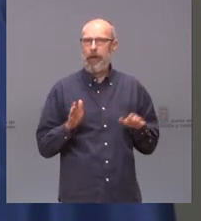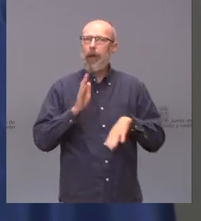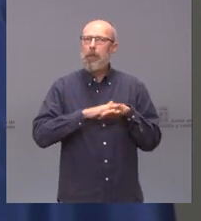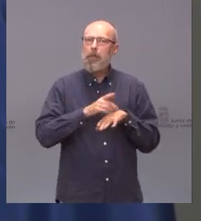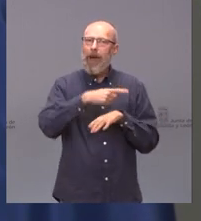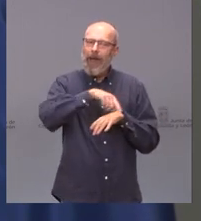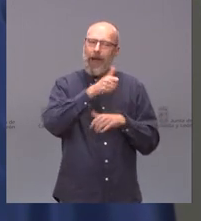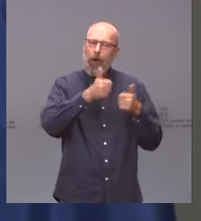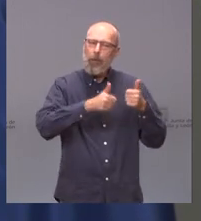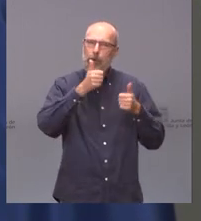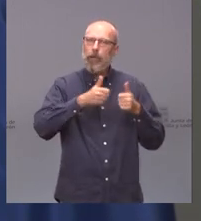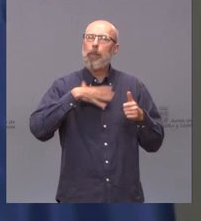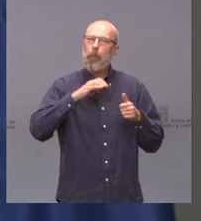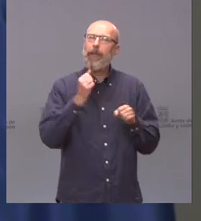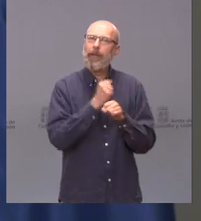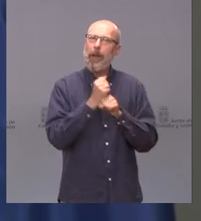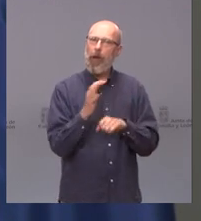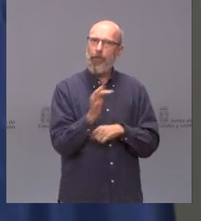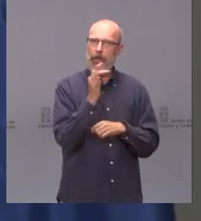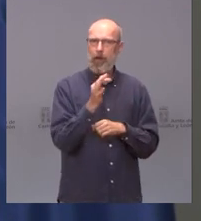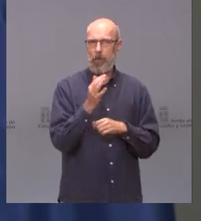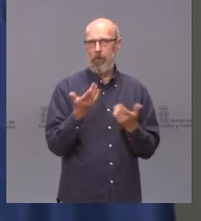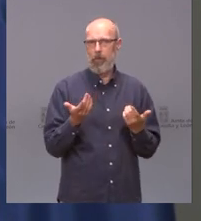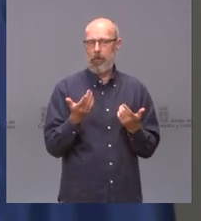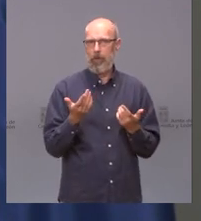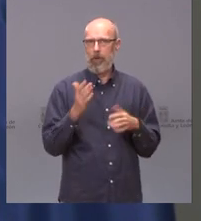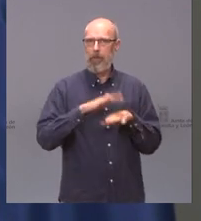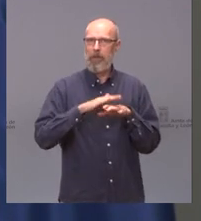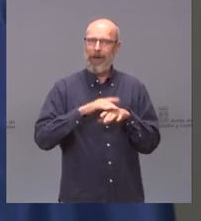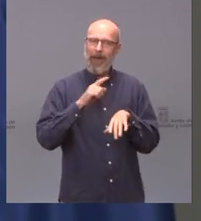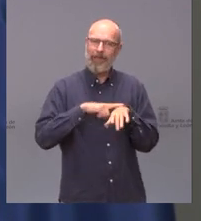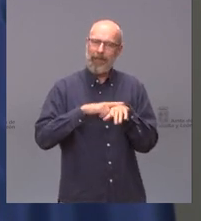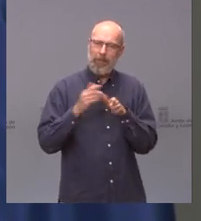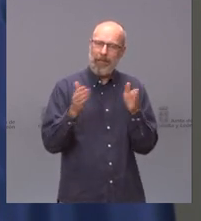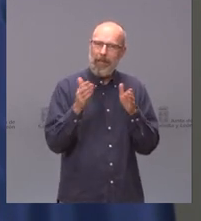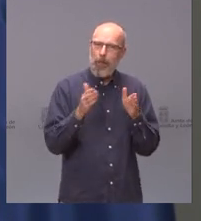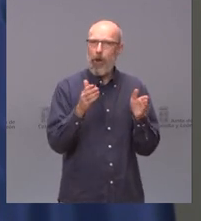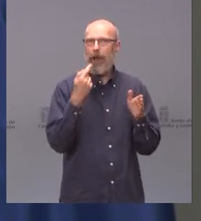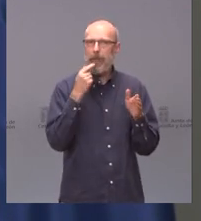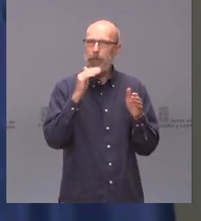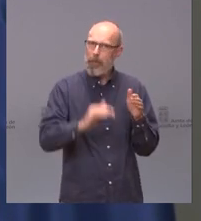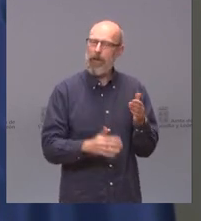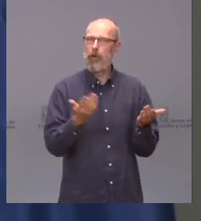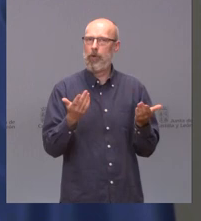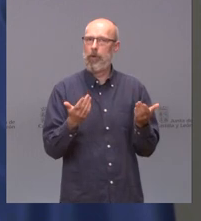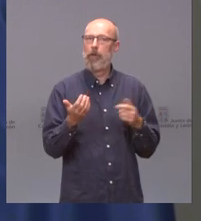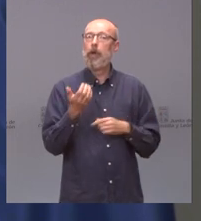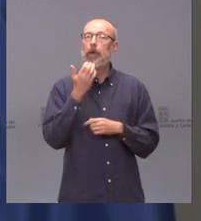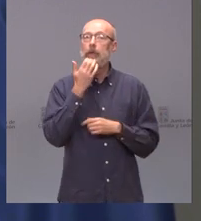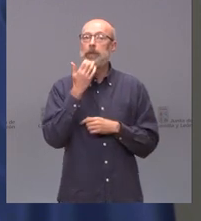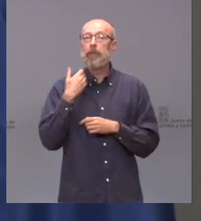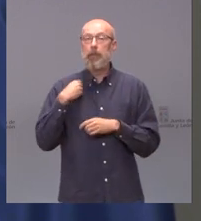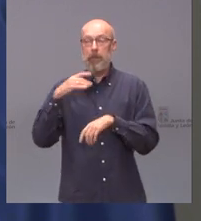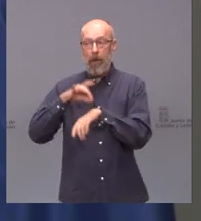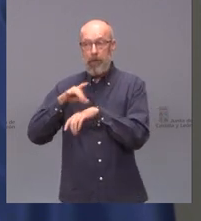fijo y para bajar la tasa de temporalidad si podemos solucionarlo y ella está dispuesta a ir un